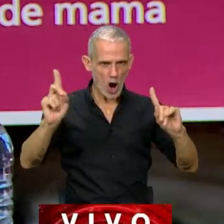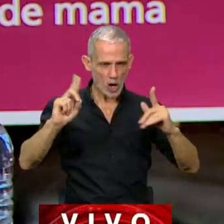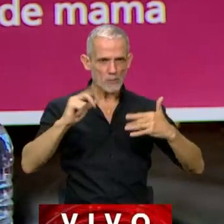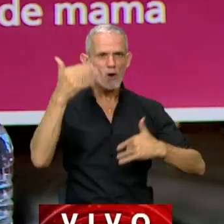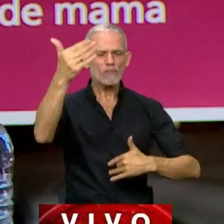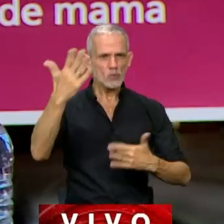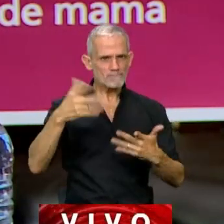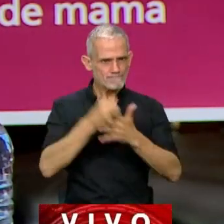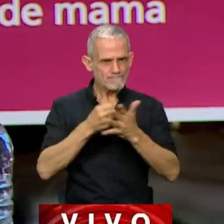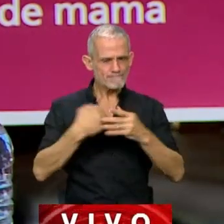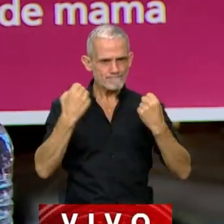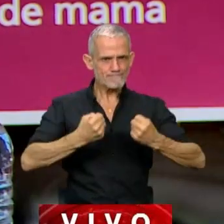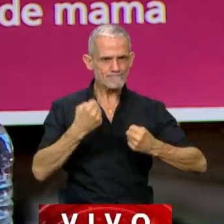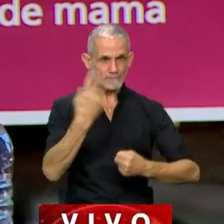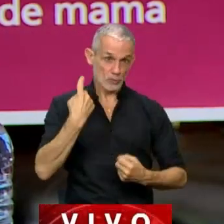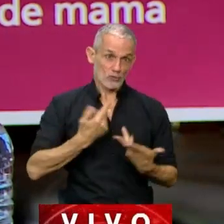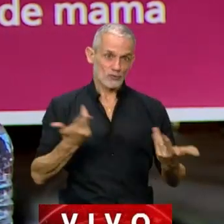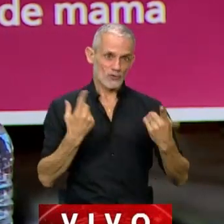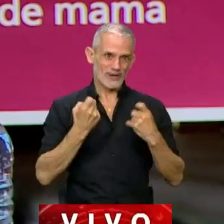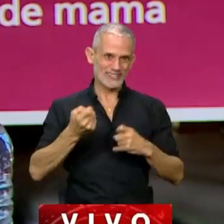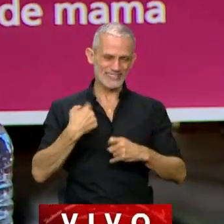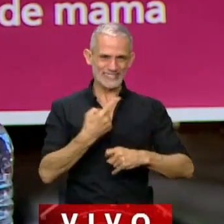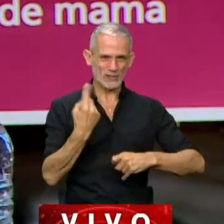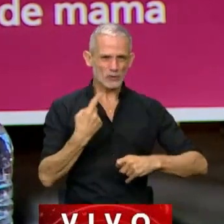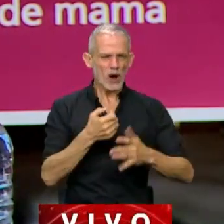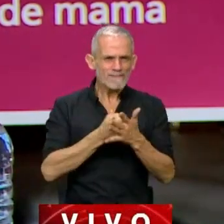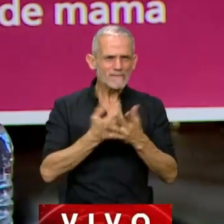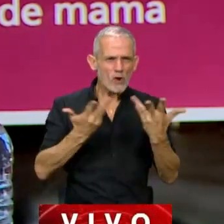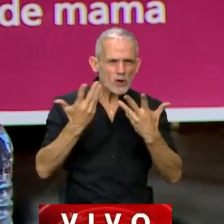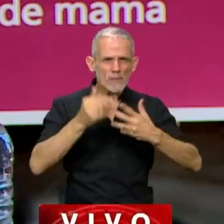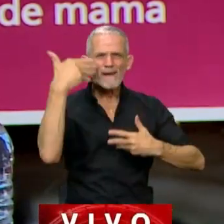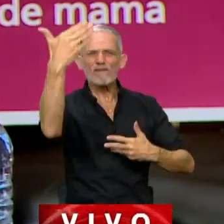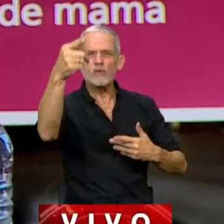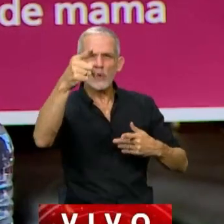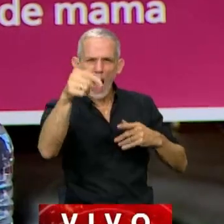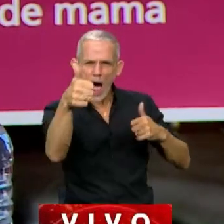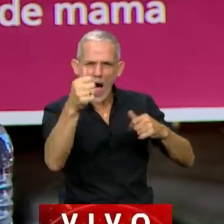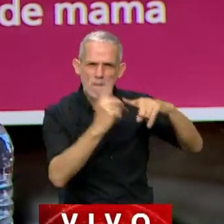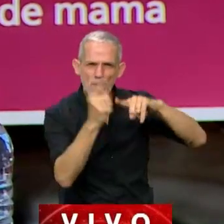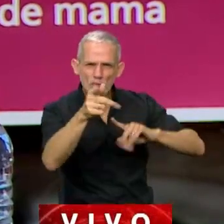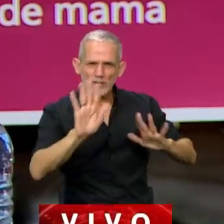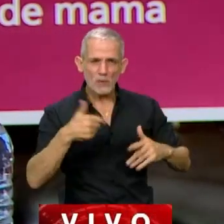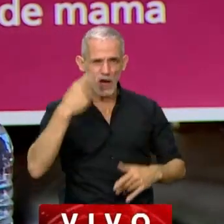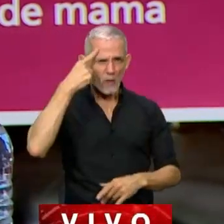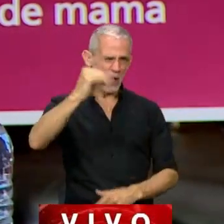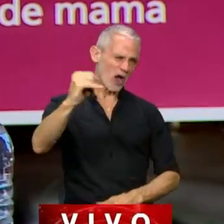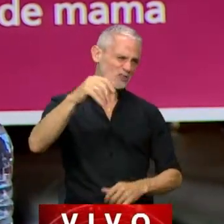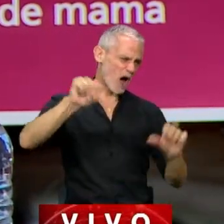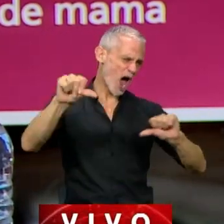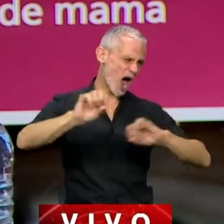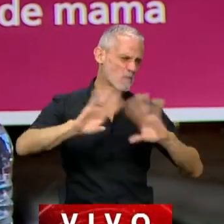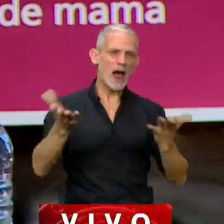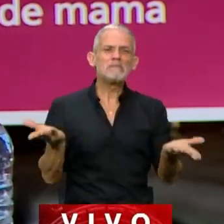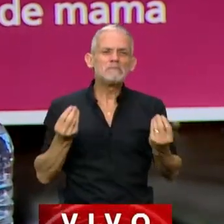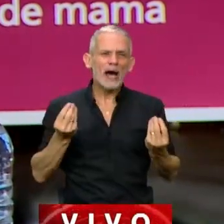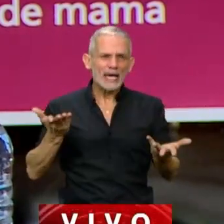que requiere de nosotros, requiere de que nosotros podamos poner y aportar lo que tenemos que poner y